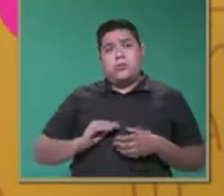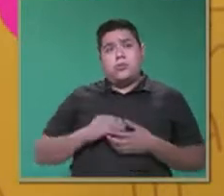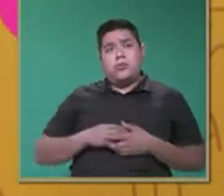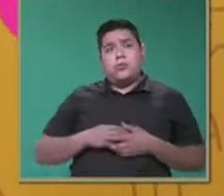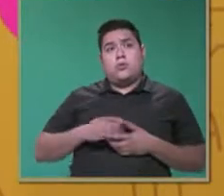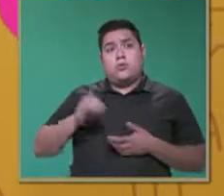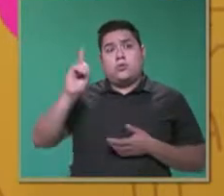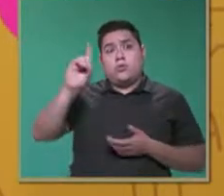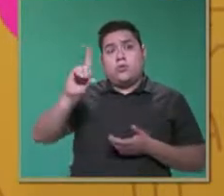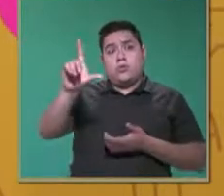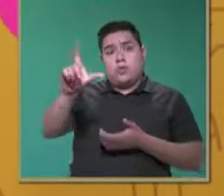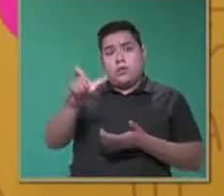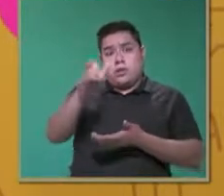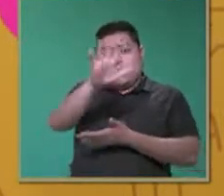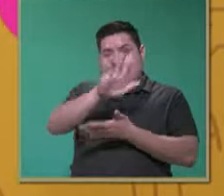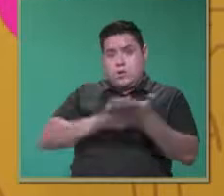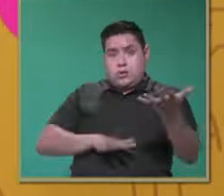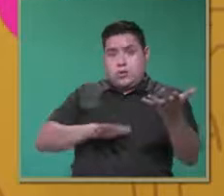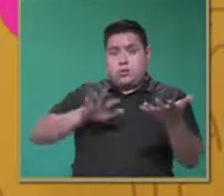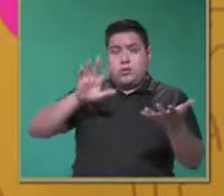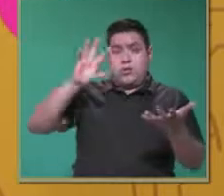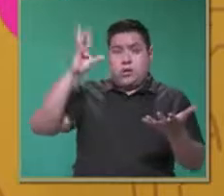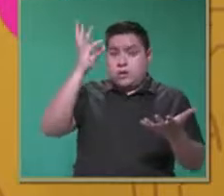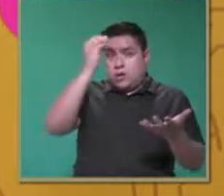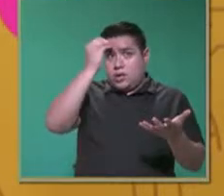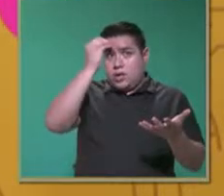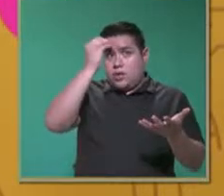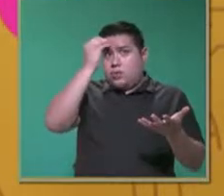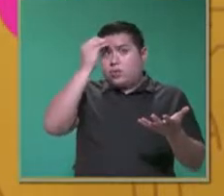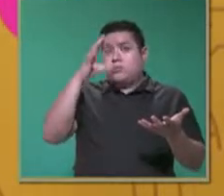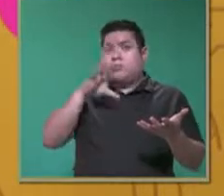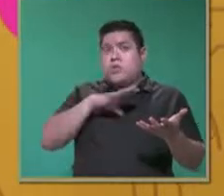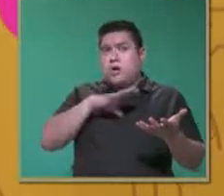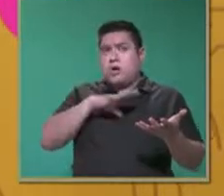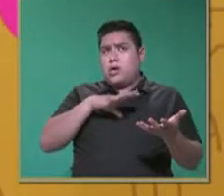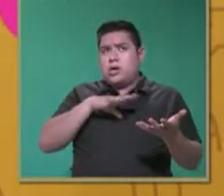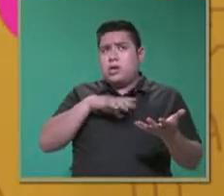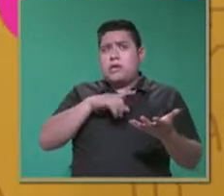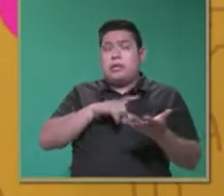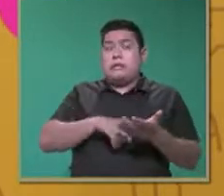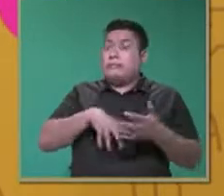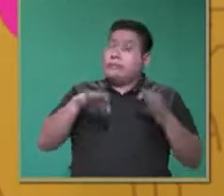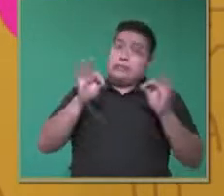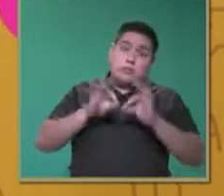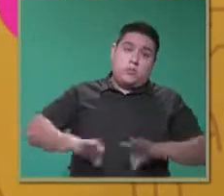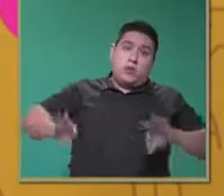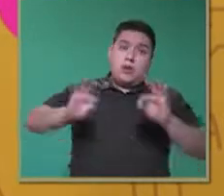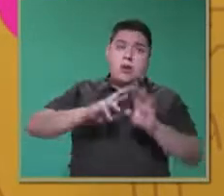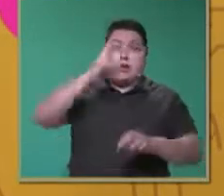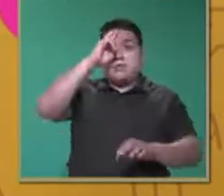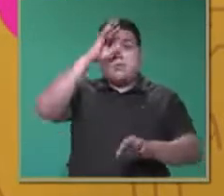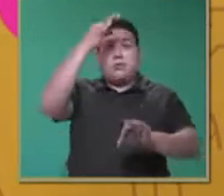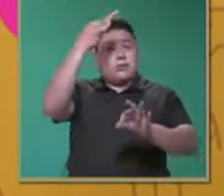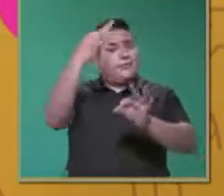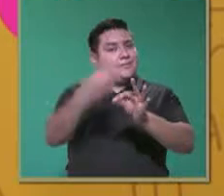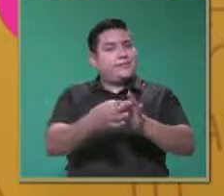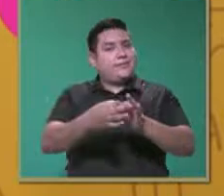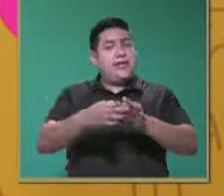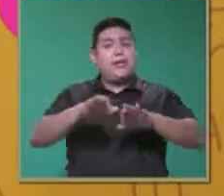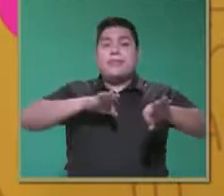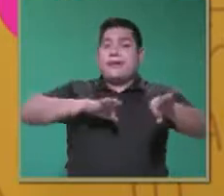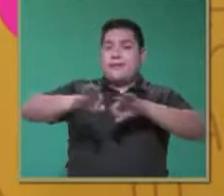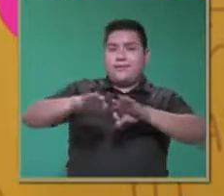diagnóstico de trastorno del espectro autista, es una responsabilidad con la que debemos cumplir.